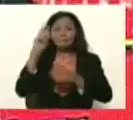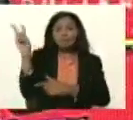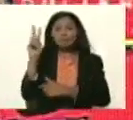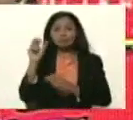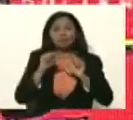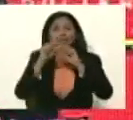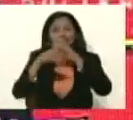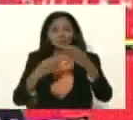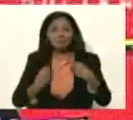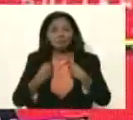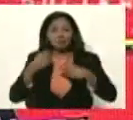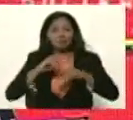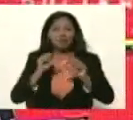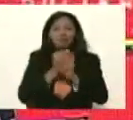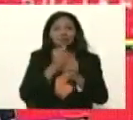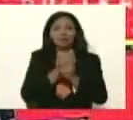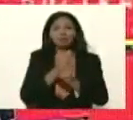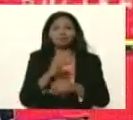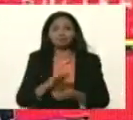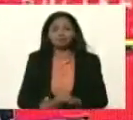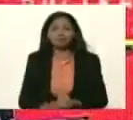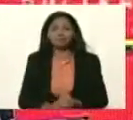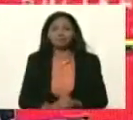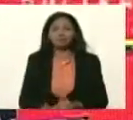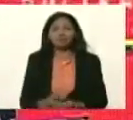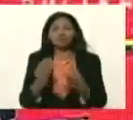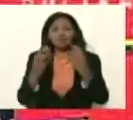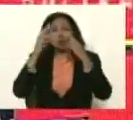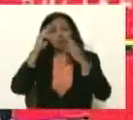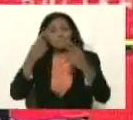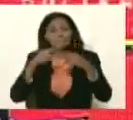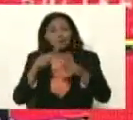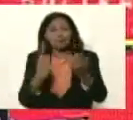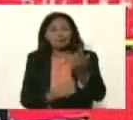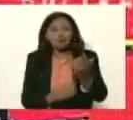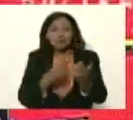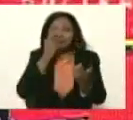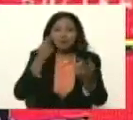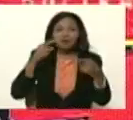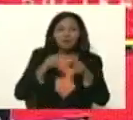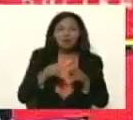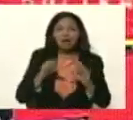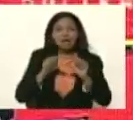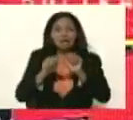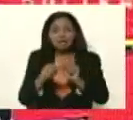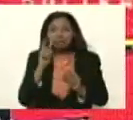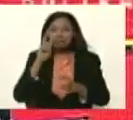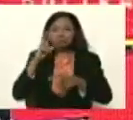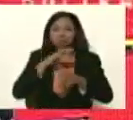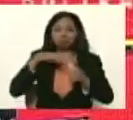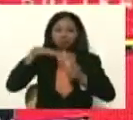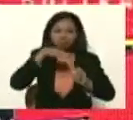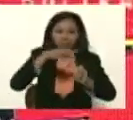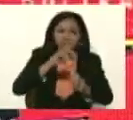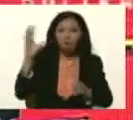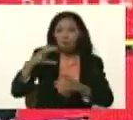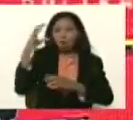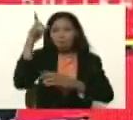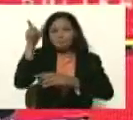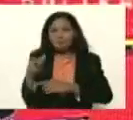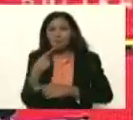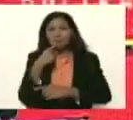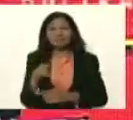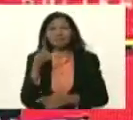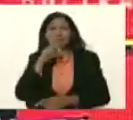quedarse a vivir a trabajar con respeto de hermanos aquí no se persigue a los colombianos aquí no se ama